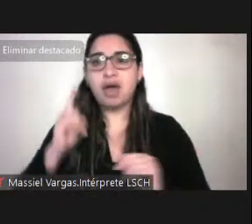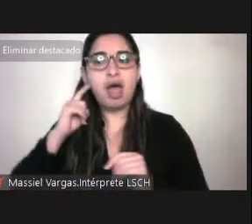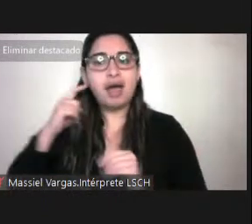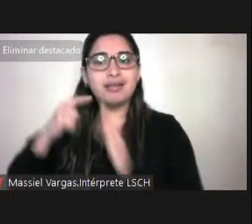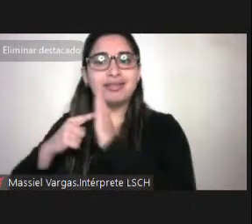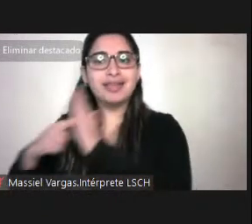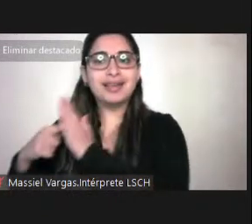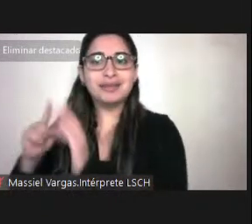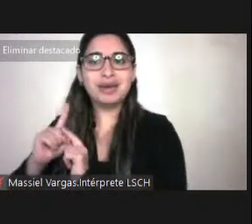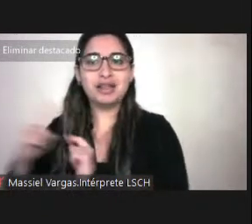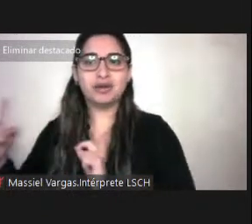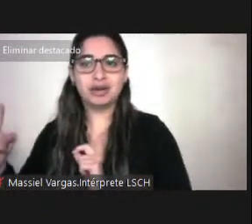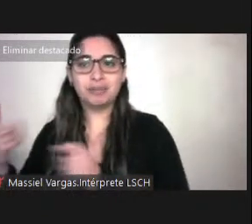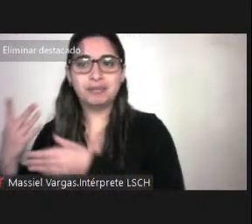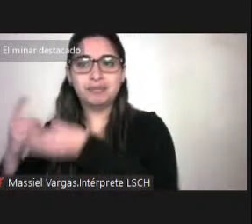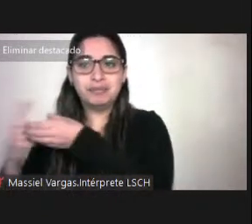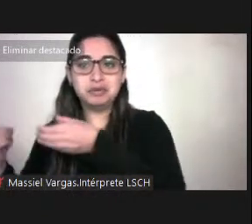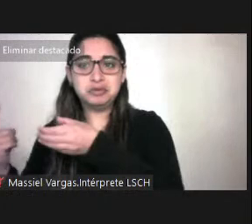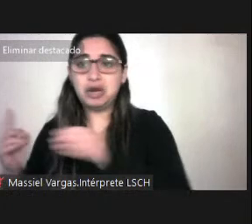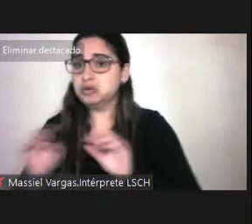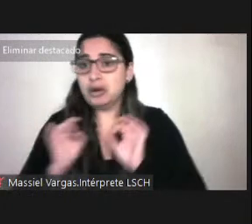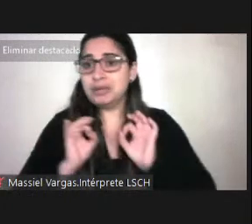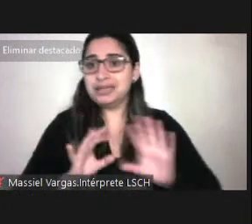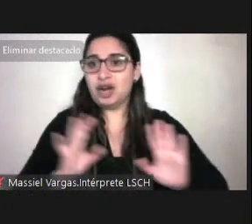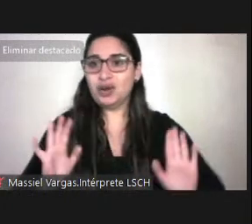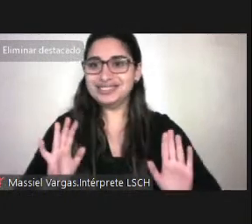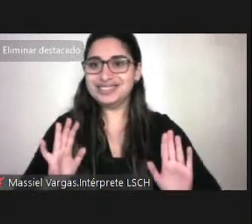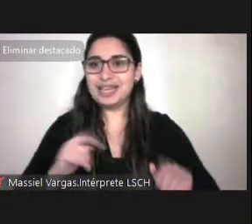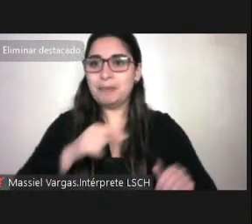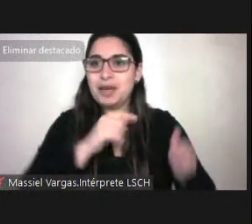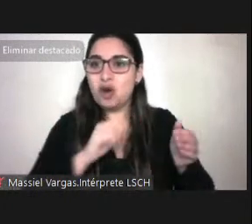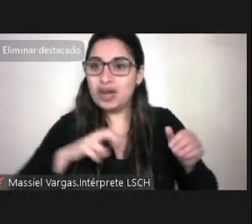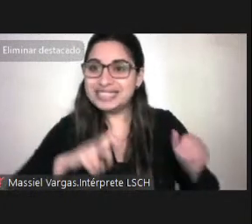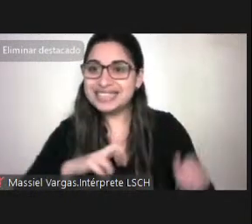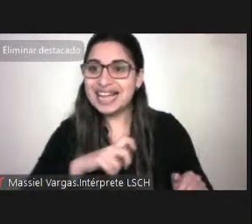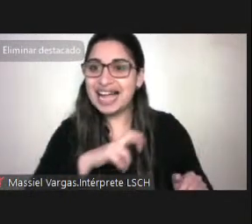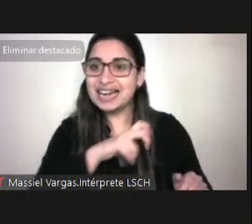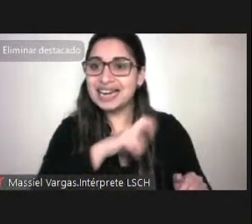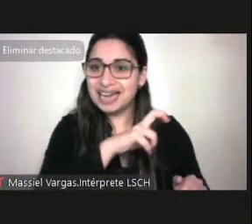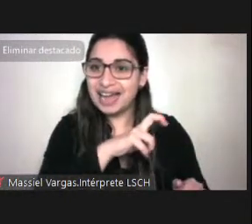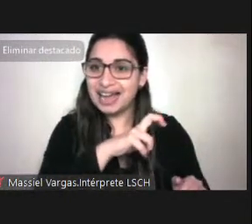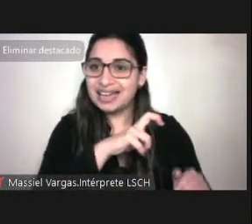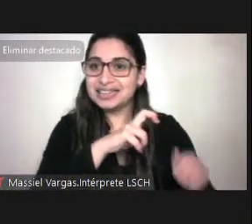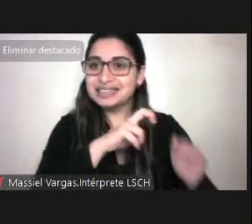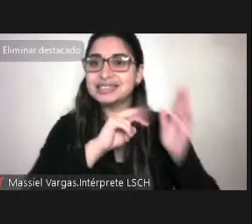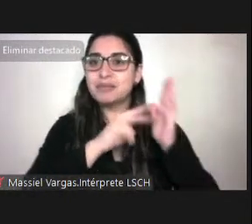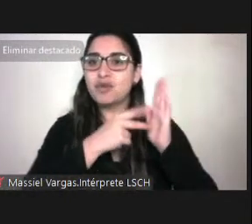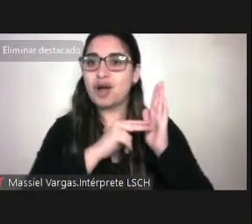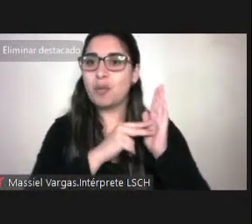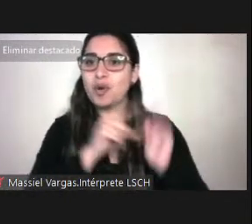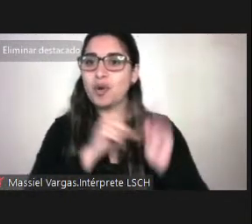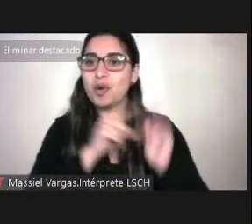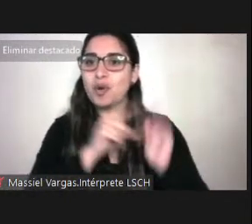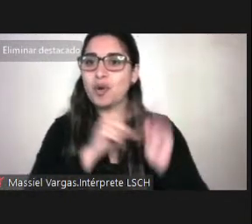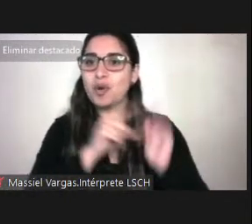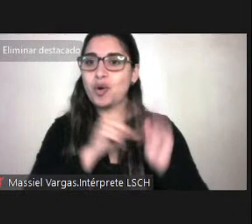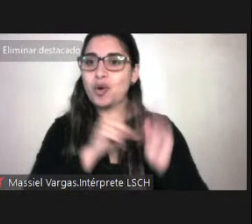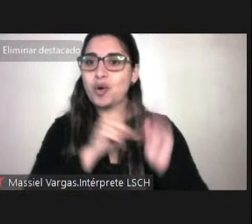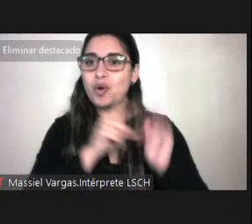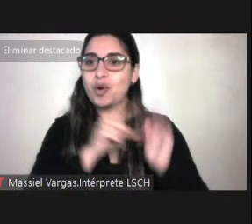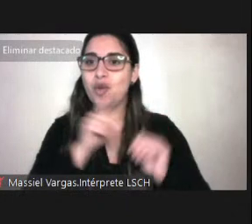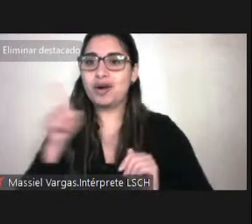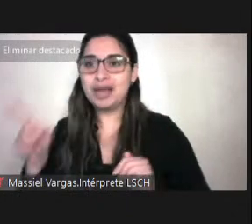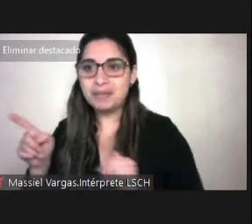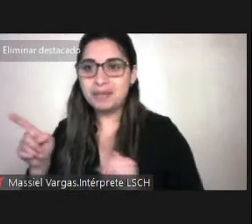reducida. Lo hice. Pero el efecto que tiene es que las personas que utilizan silla de rueda o un burrito o que tengan